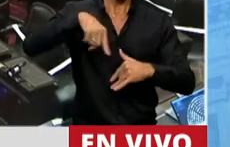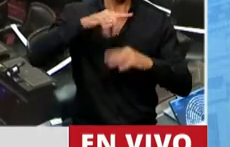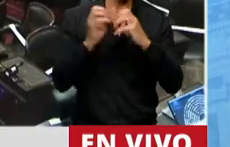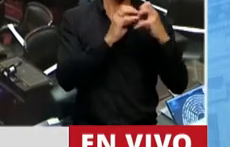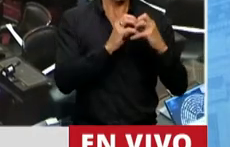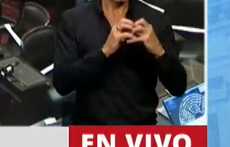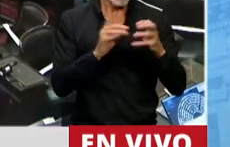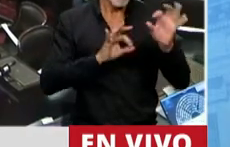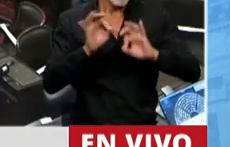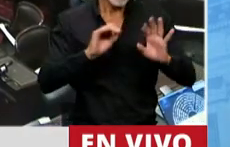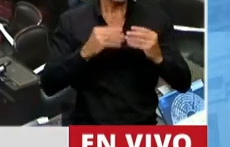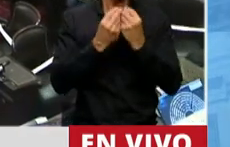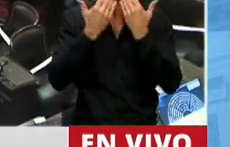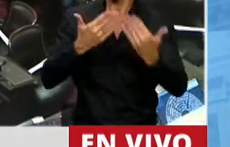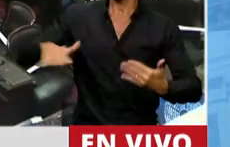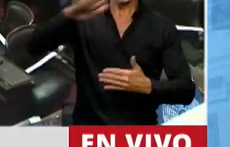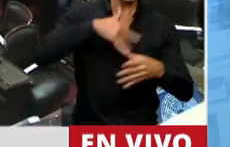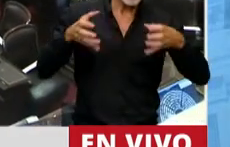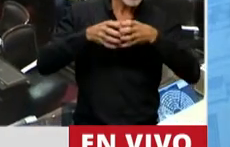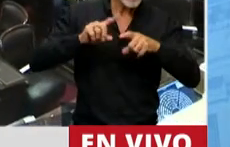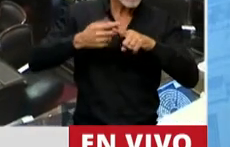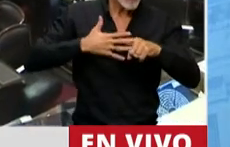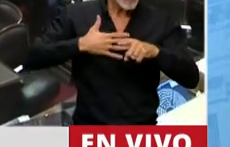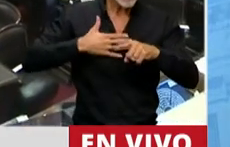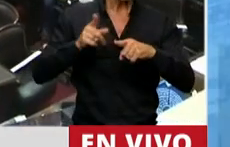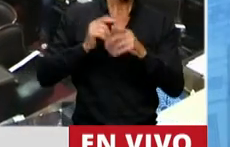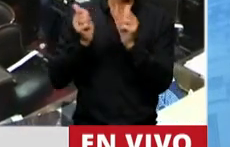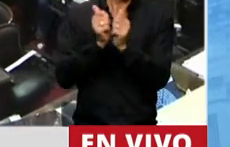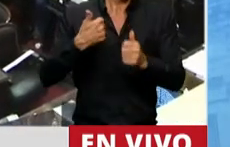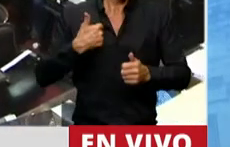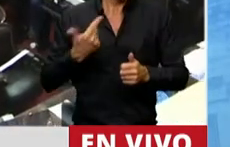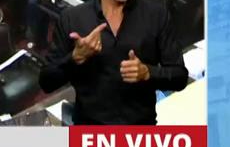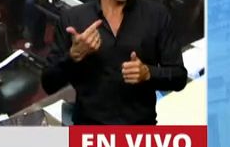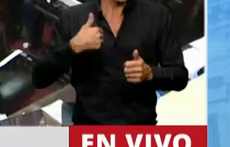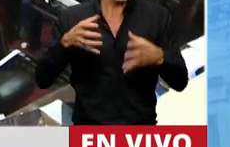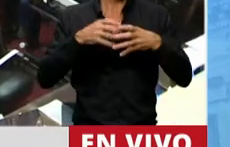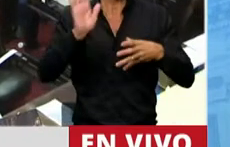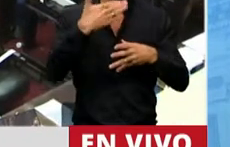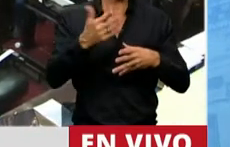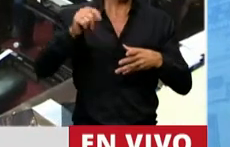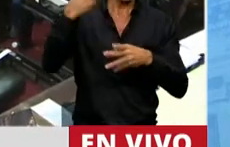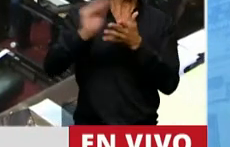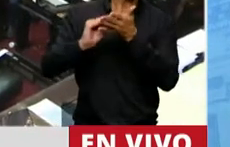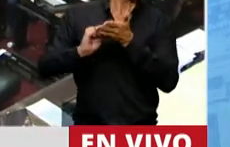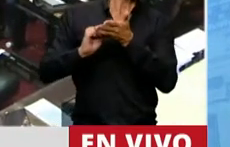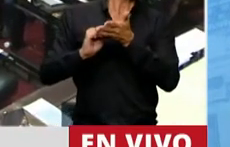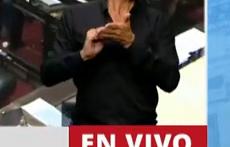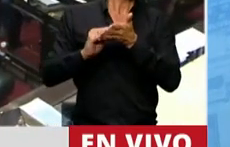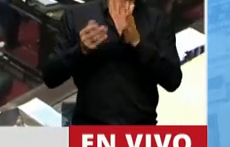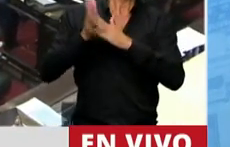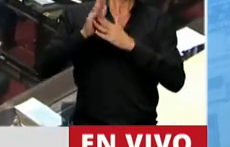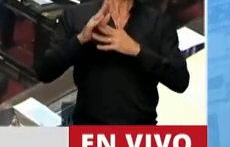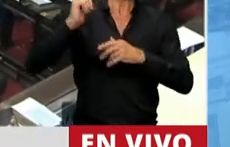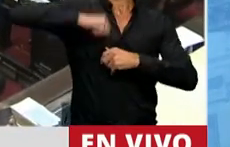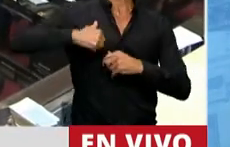tratando este proyecto. Así que muchísimas gracias a mi bloque por acompañarme, porque vi que varios otros diputados y diputadas se iban con sus